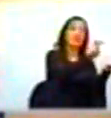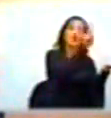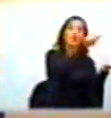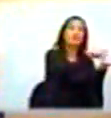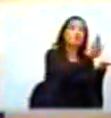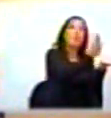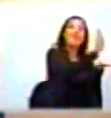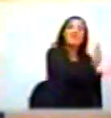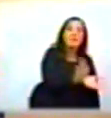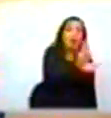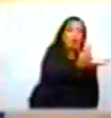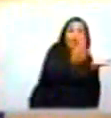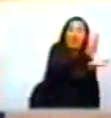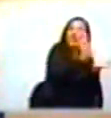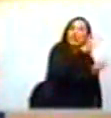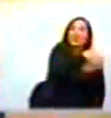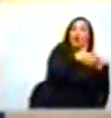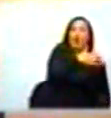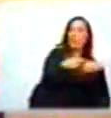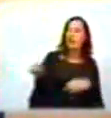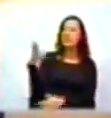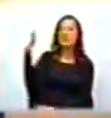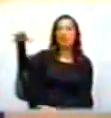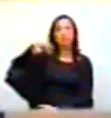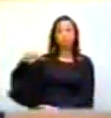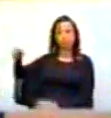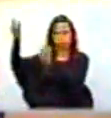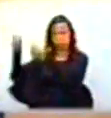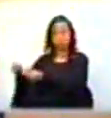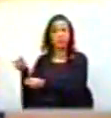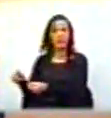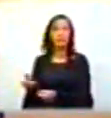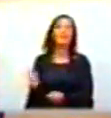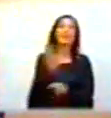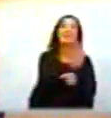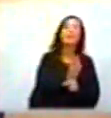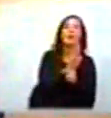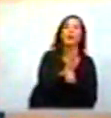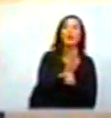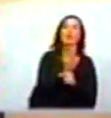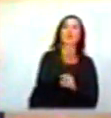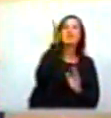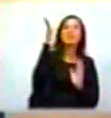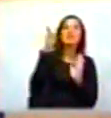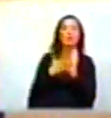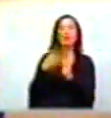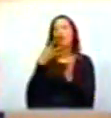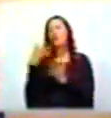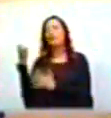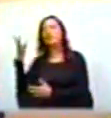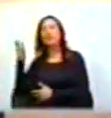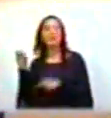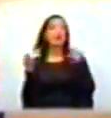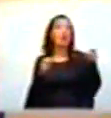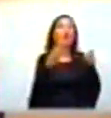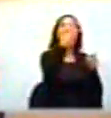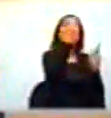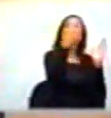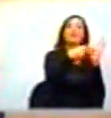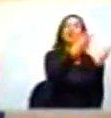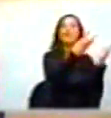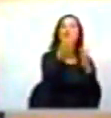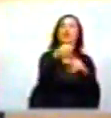el departamento de Caldas recibió 2.913, 5.930 contra 2.913.